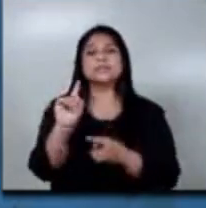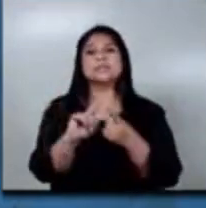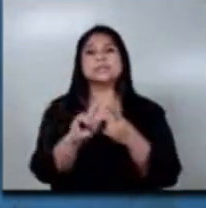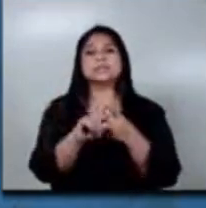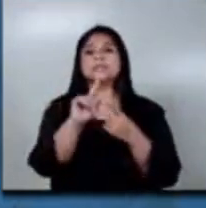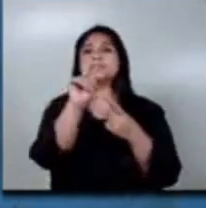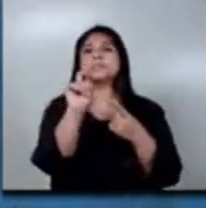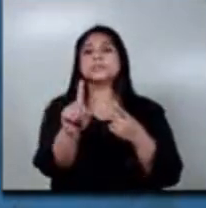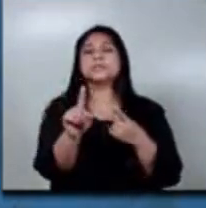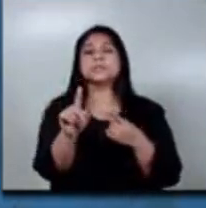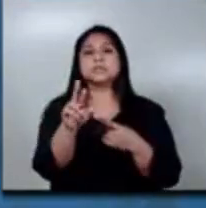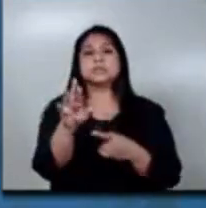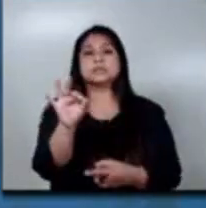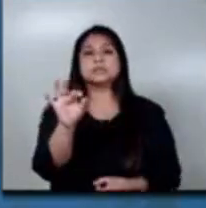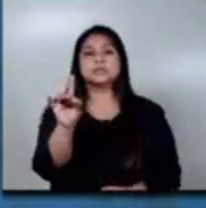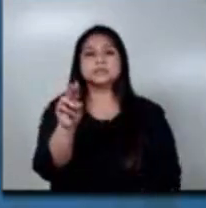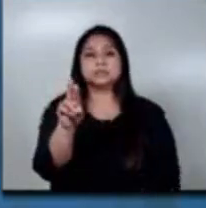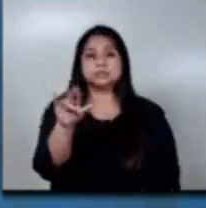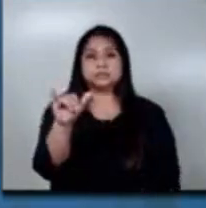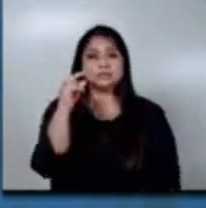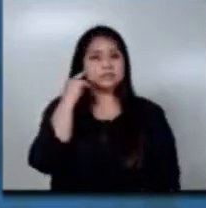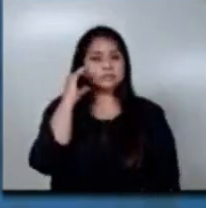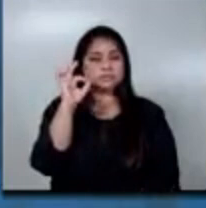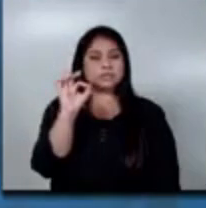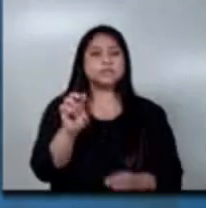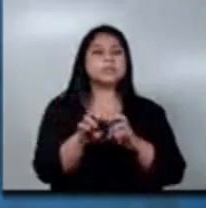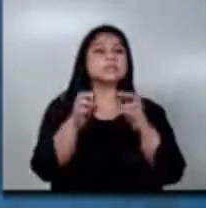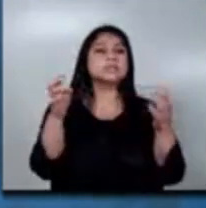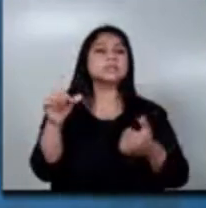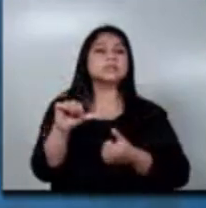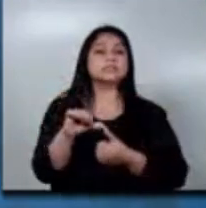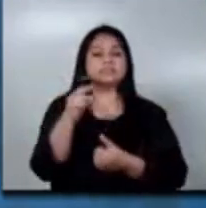la tiene Rodrigo Pérez, del Diario de Centroamérica. Adelante.